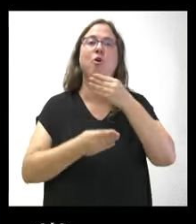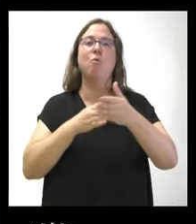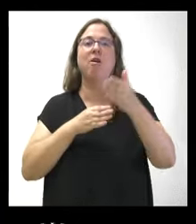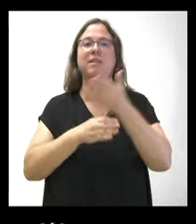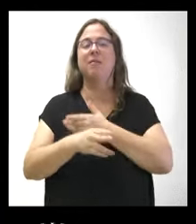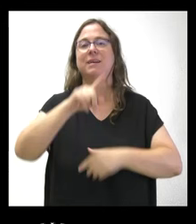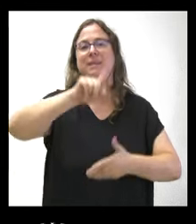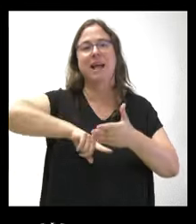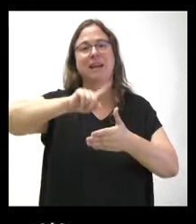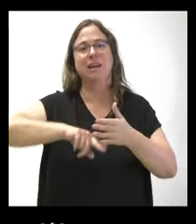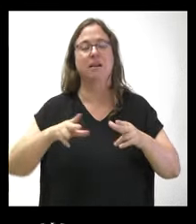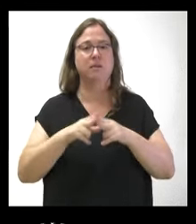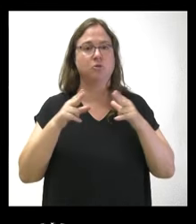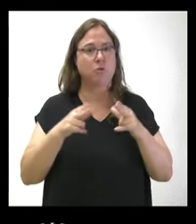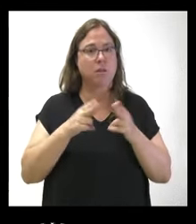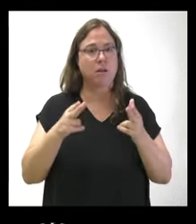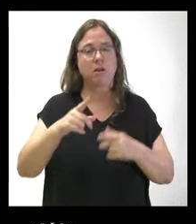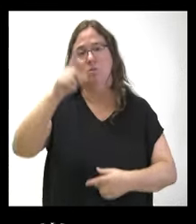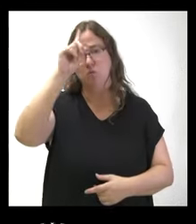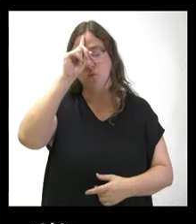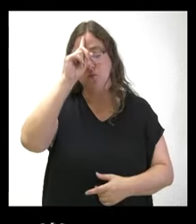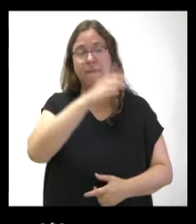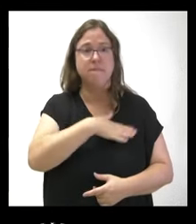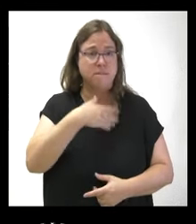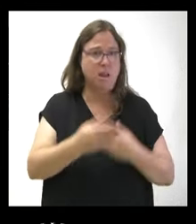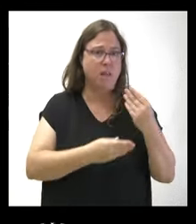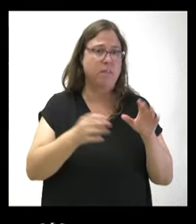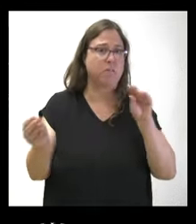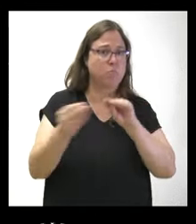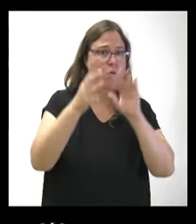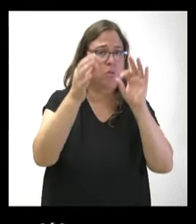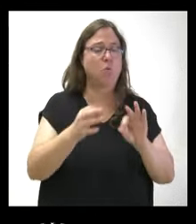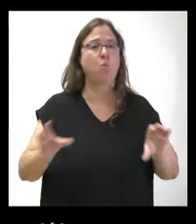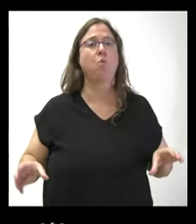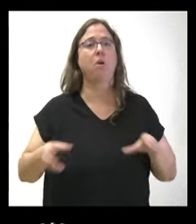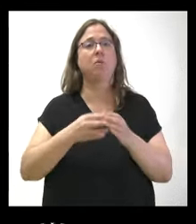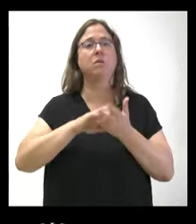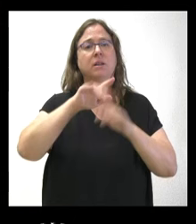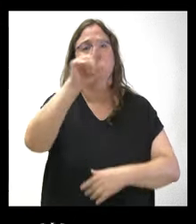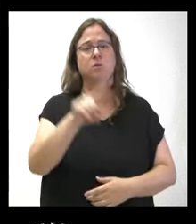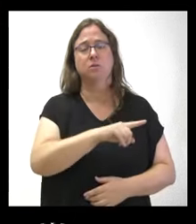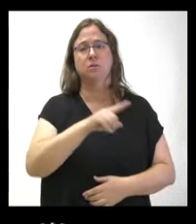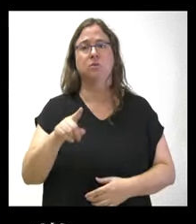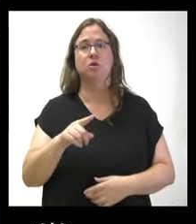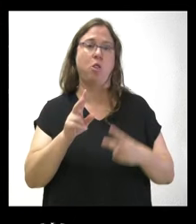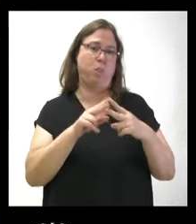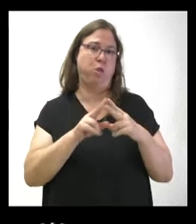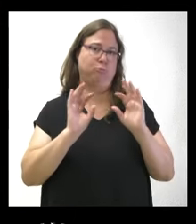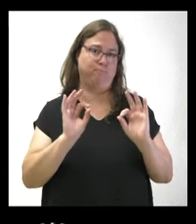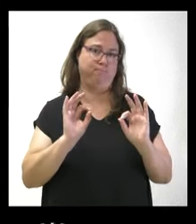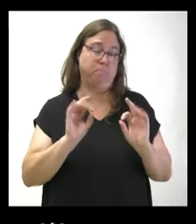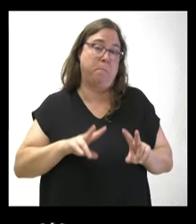No sé si la Junta está en esta idea también. Y estas serían, bueno, en principio las